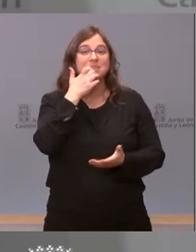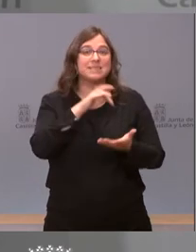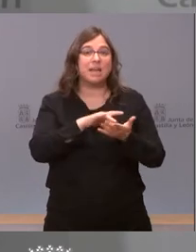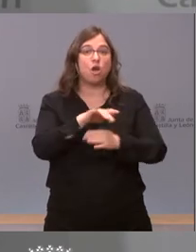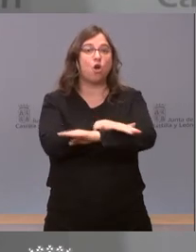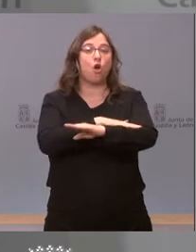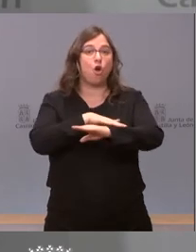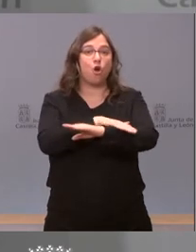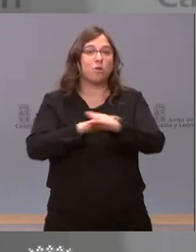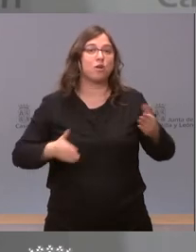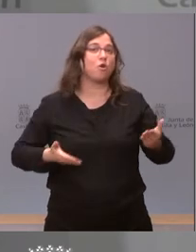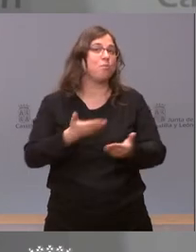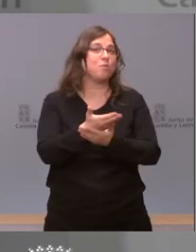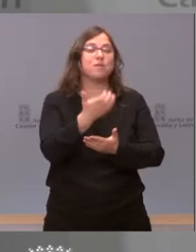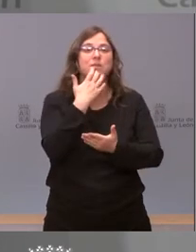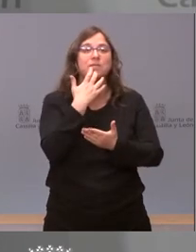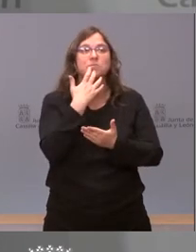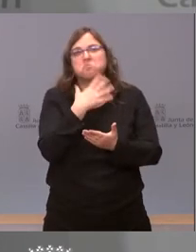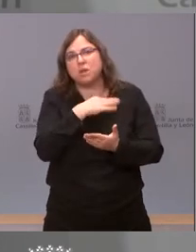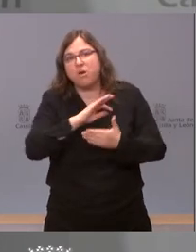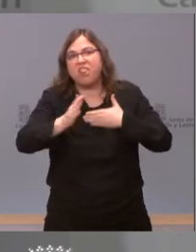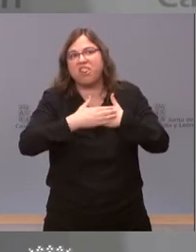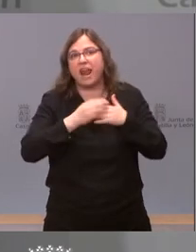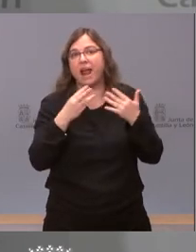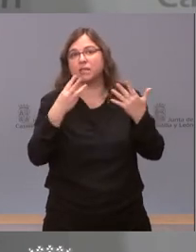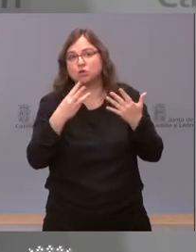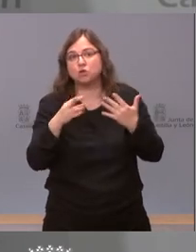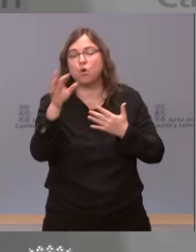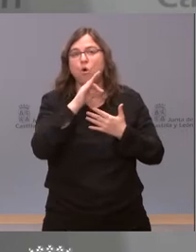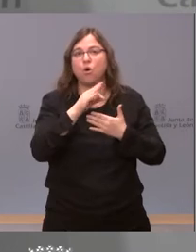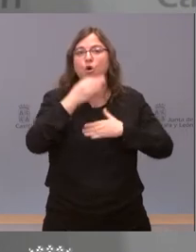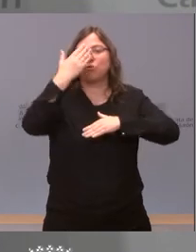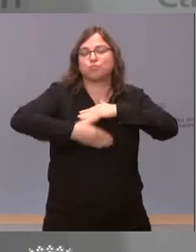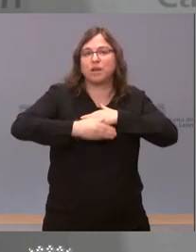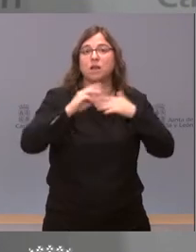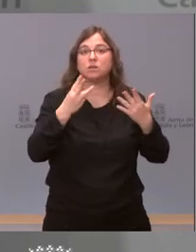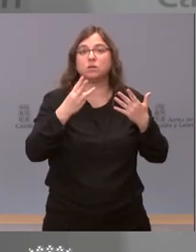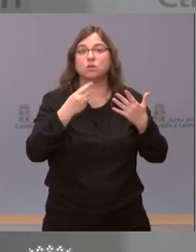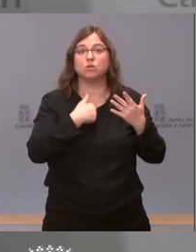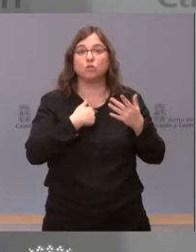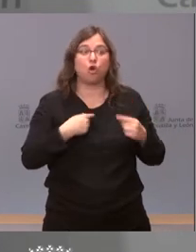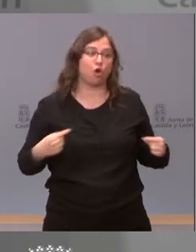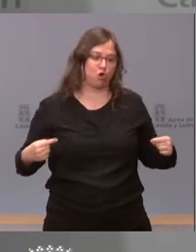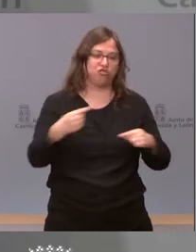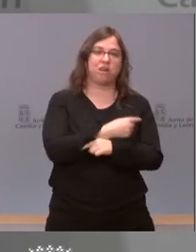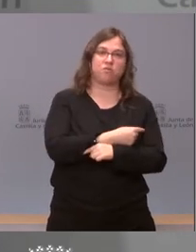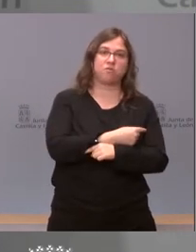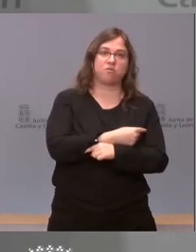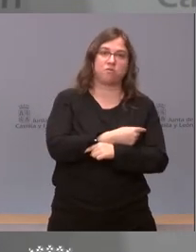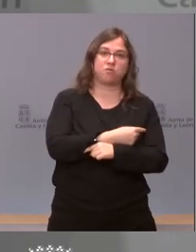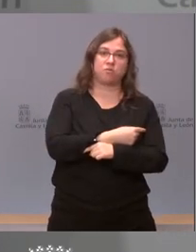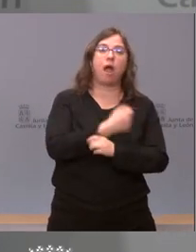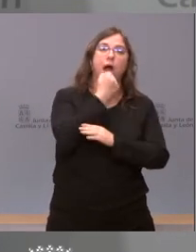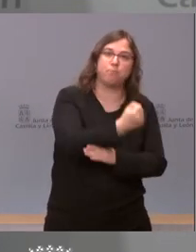plantea pues igual tenemos que cerrar a las ocho o tenemos que poner el toque de queda a las ocho nosotros hacemos justo lo contrario de lo que hace el gobierno que es